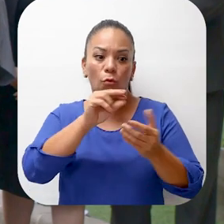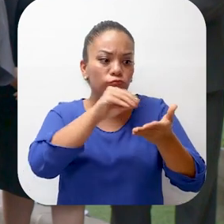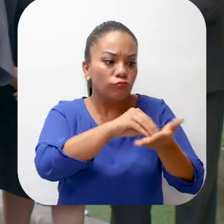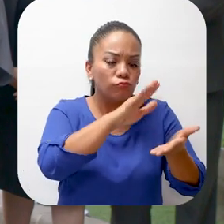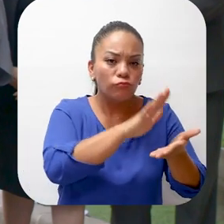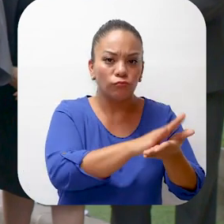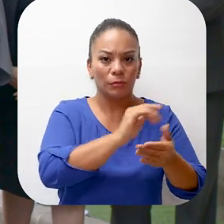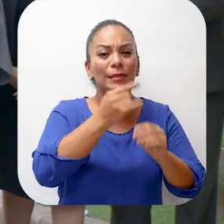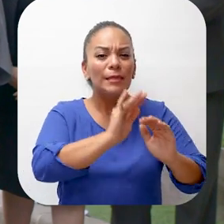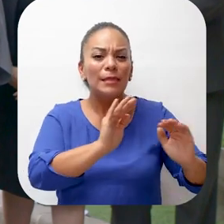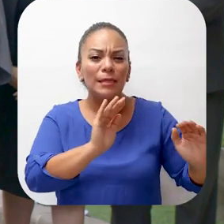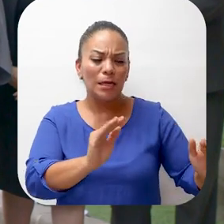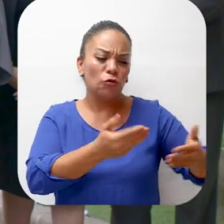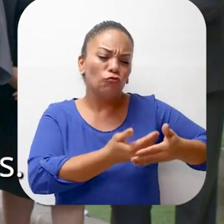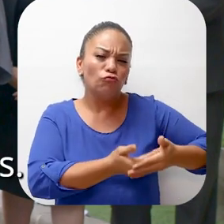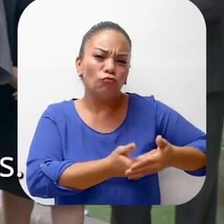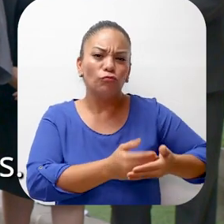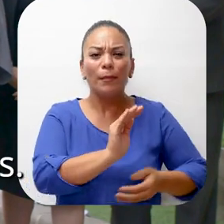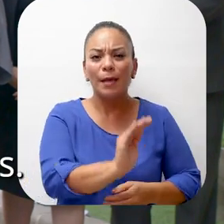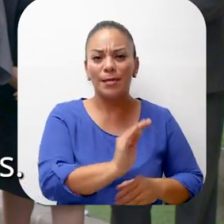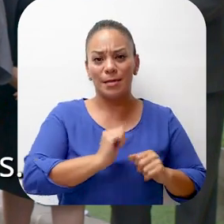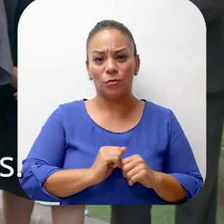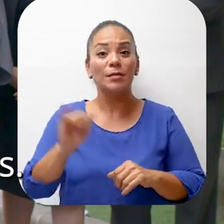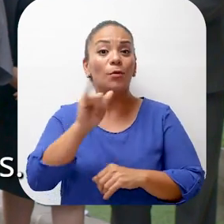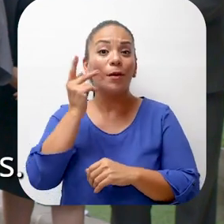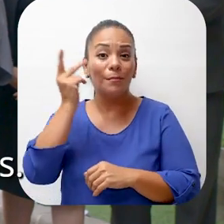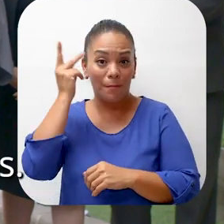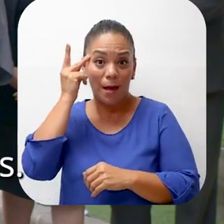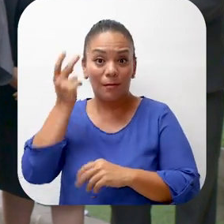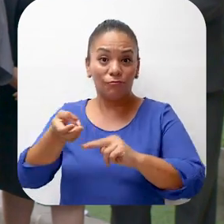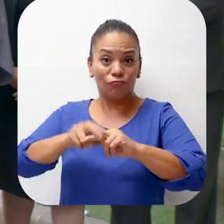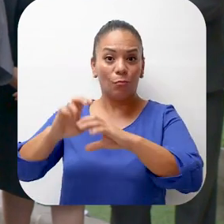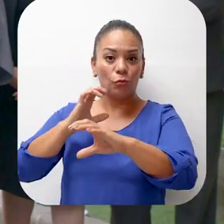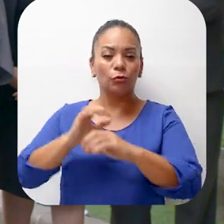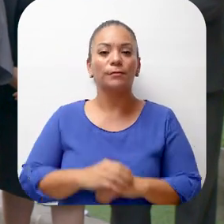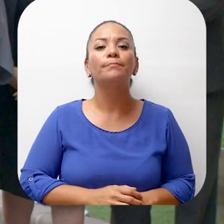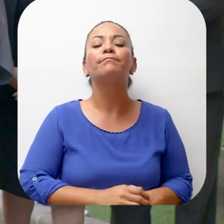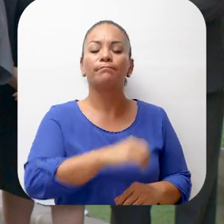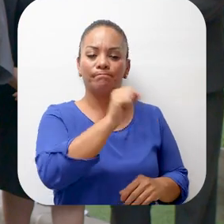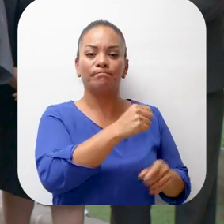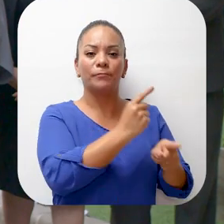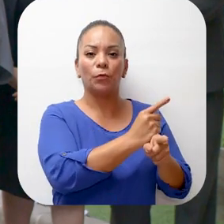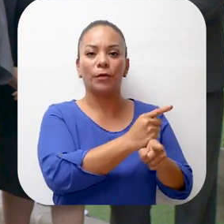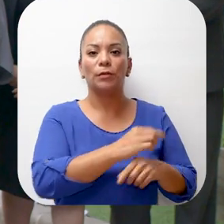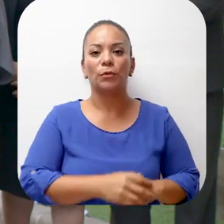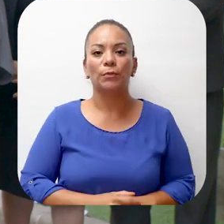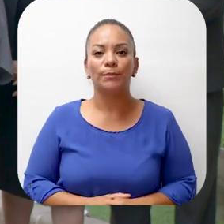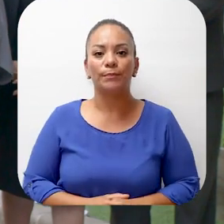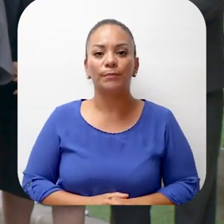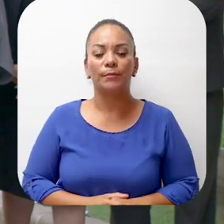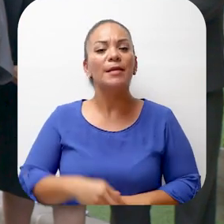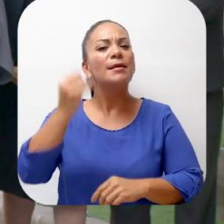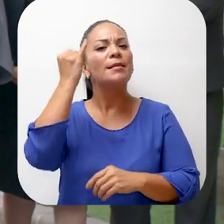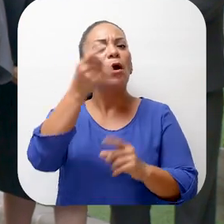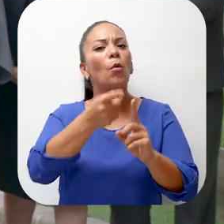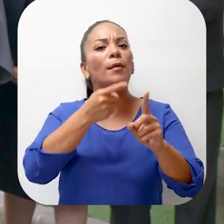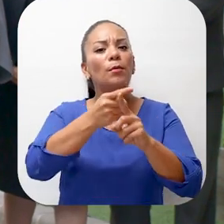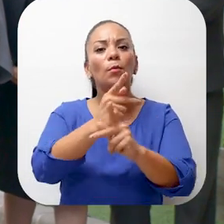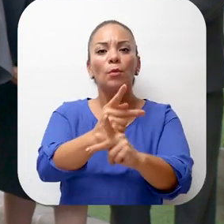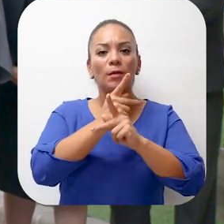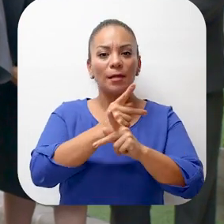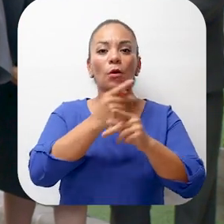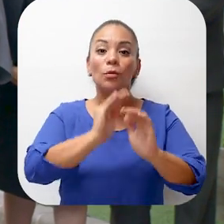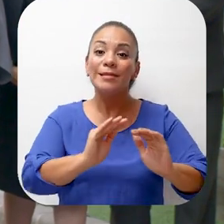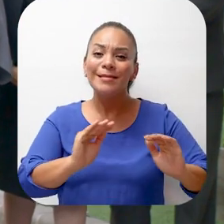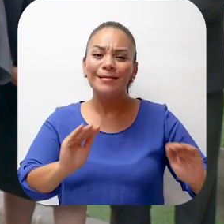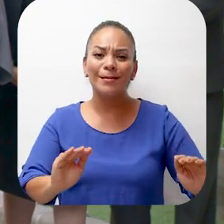se lo peguen a los chiquitos más pequeñitos. Lo mismo con los padres que viajan en bus. Esencialmente sí. Es proteger al